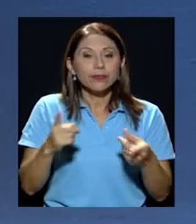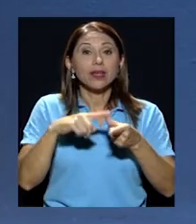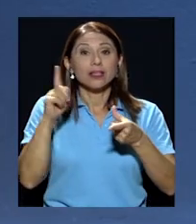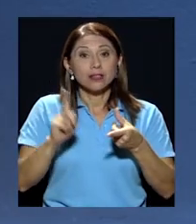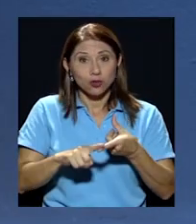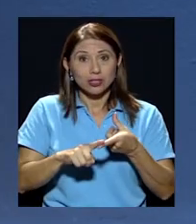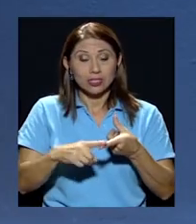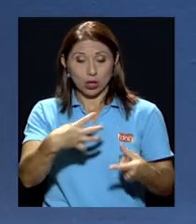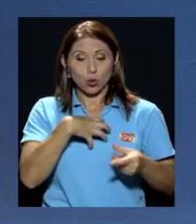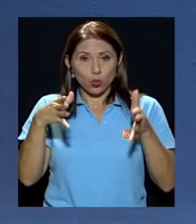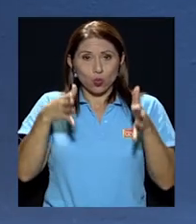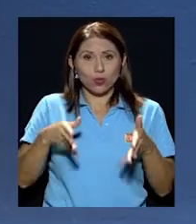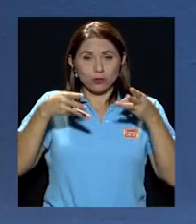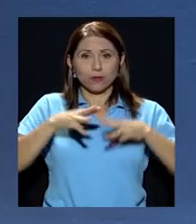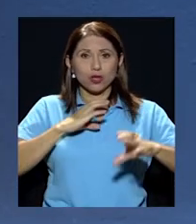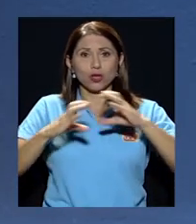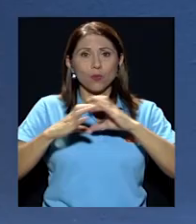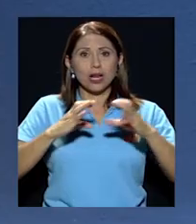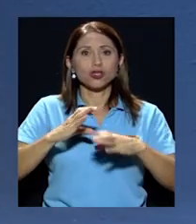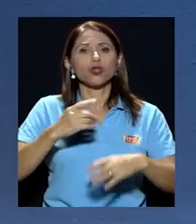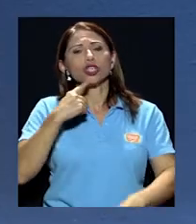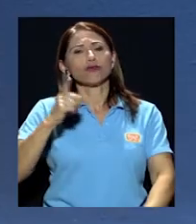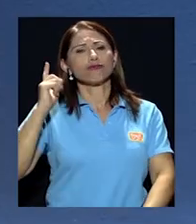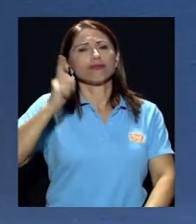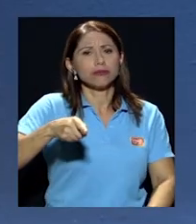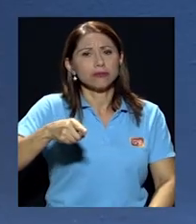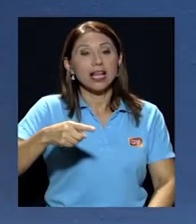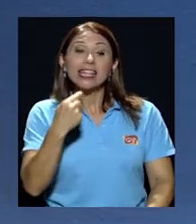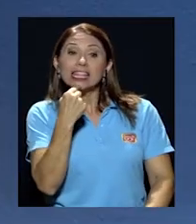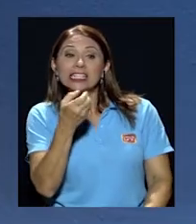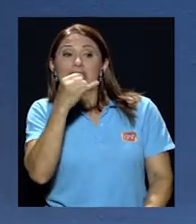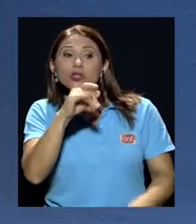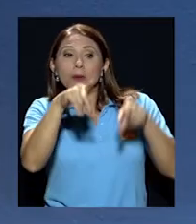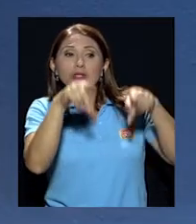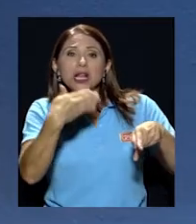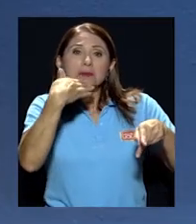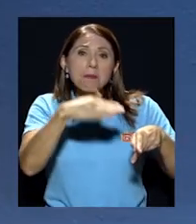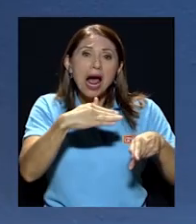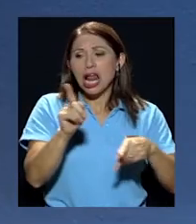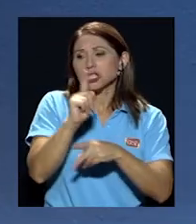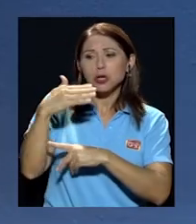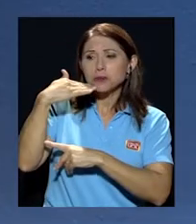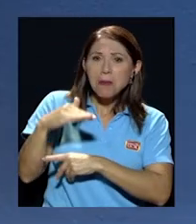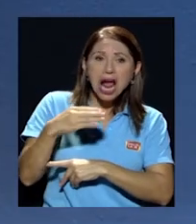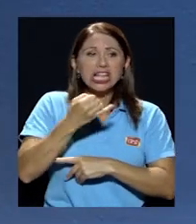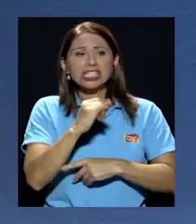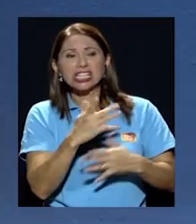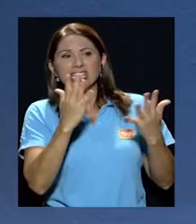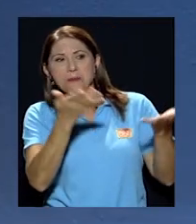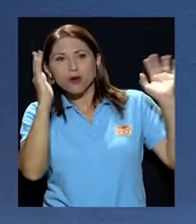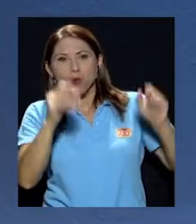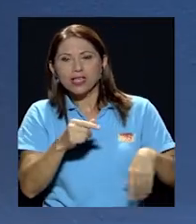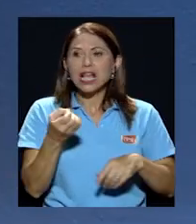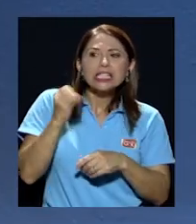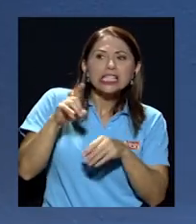de los dueños de medios de comunicación dicen si una persona es mala, si no es mala, si es sinvergüenza, si es corrupto, si no lo es,